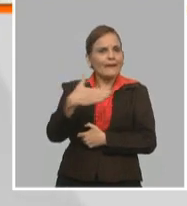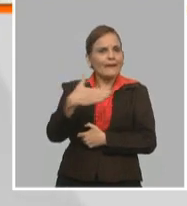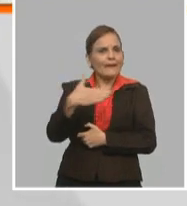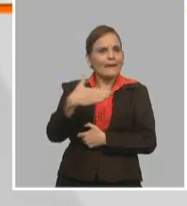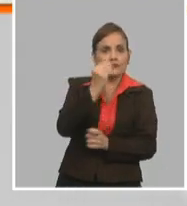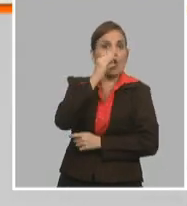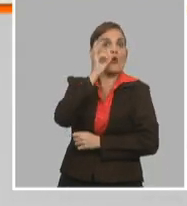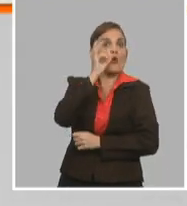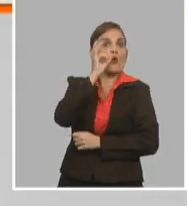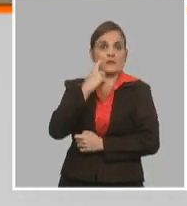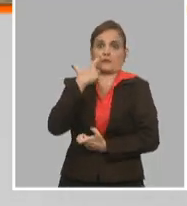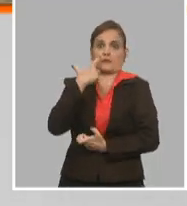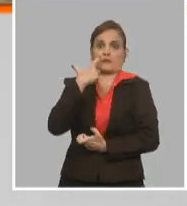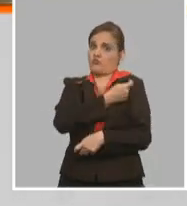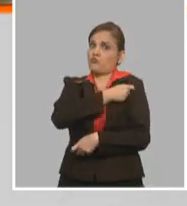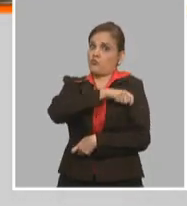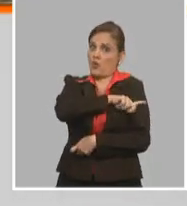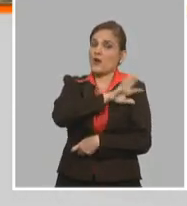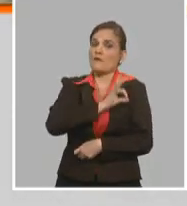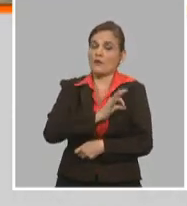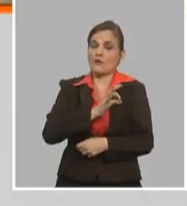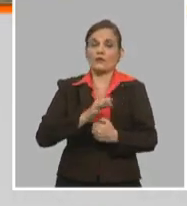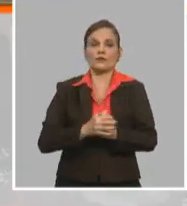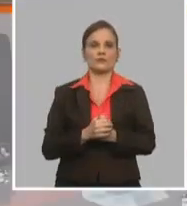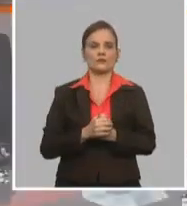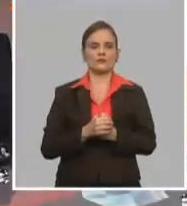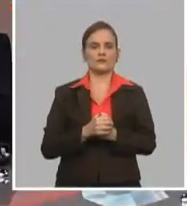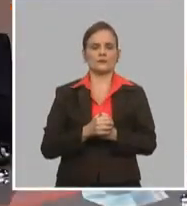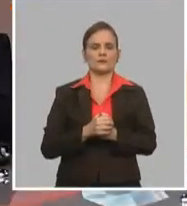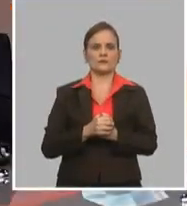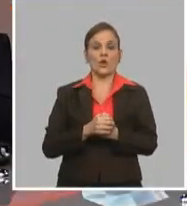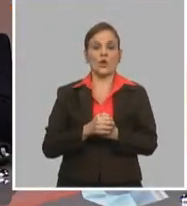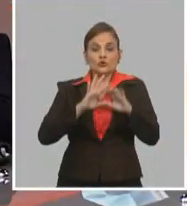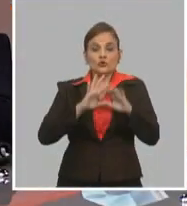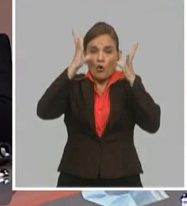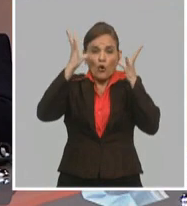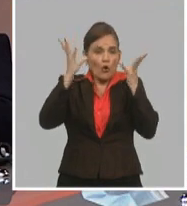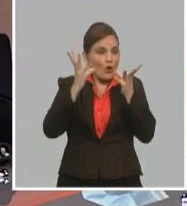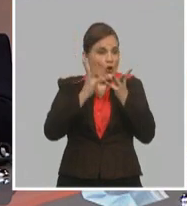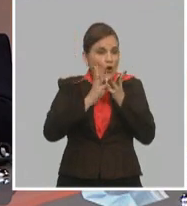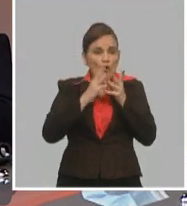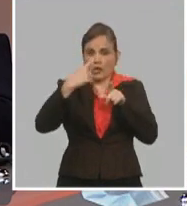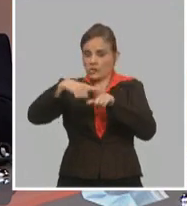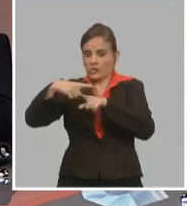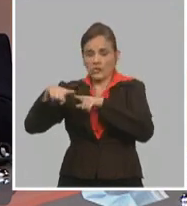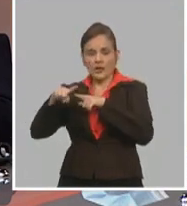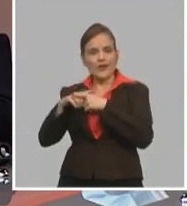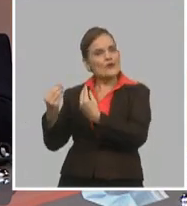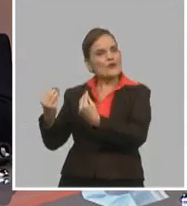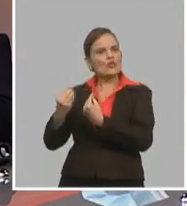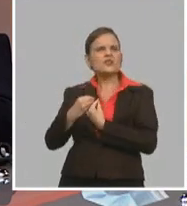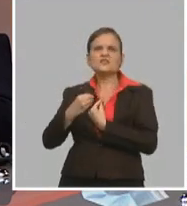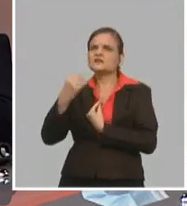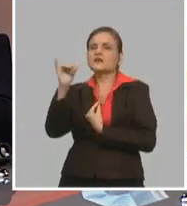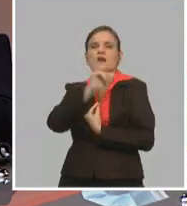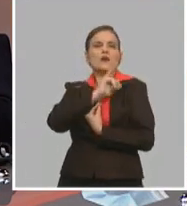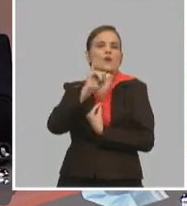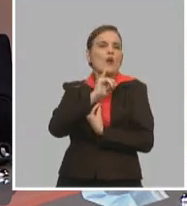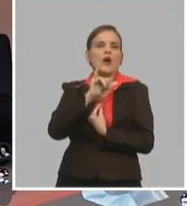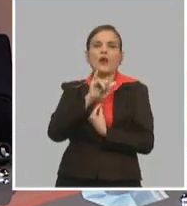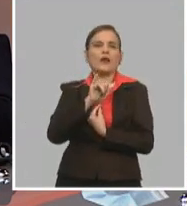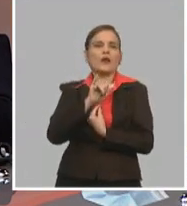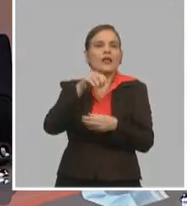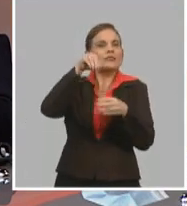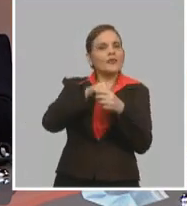fuente de comida importante. Y yo creo que eso nos ha dicho que sí podemos, eso nos sigue demostrando que cuántas fortalezas tenemos en un